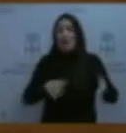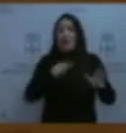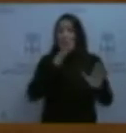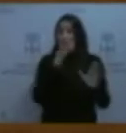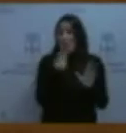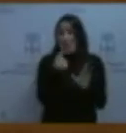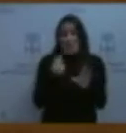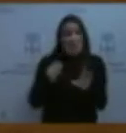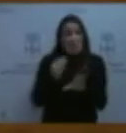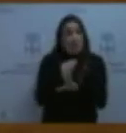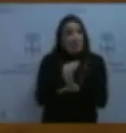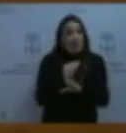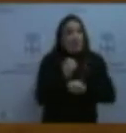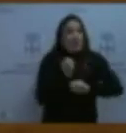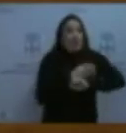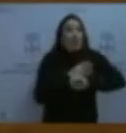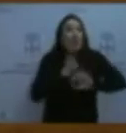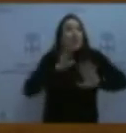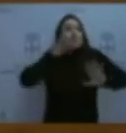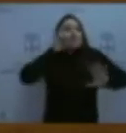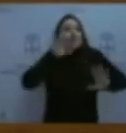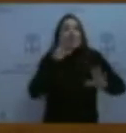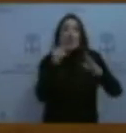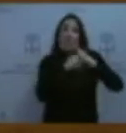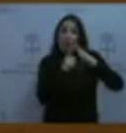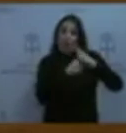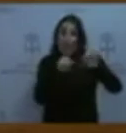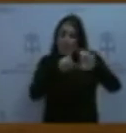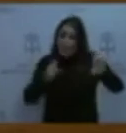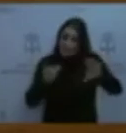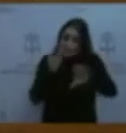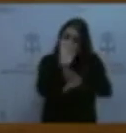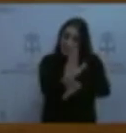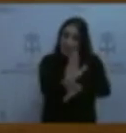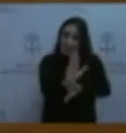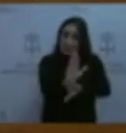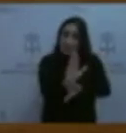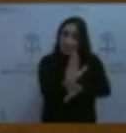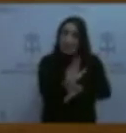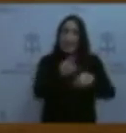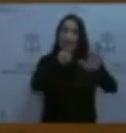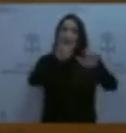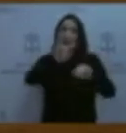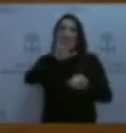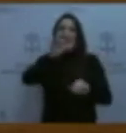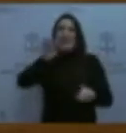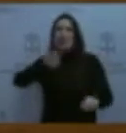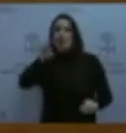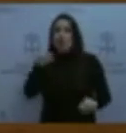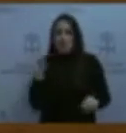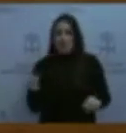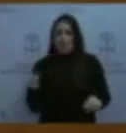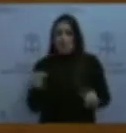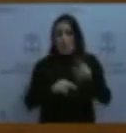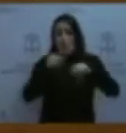en la factura que aporta la empresa lo que hacen es aportar 7.500 euros sobre unas